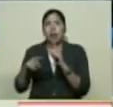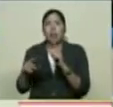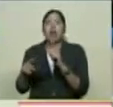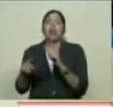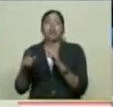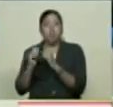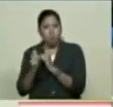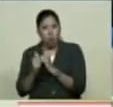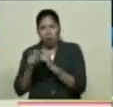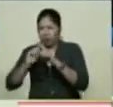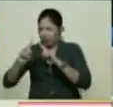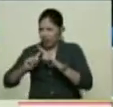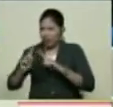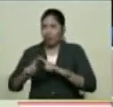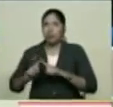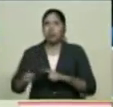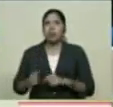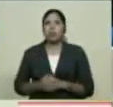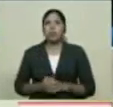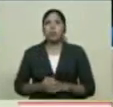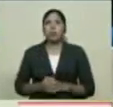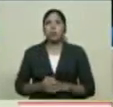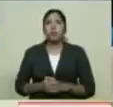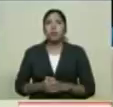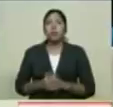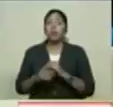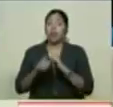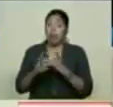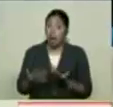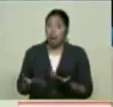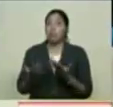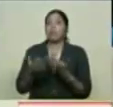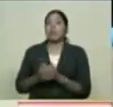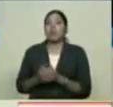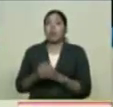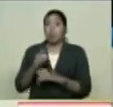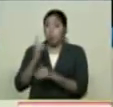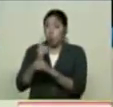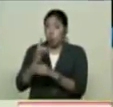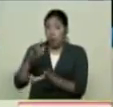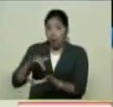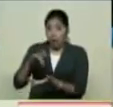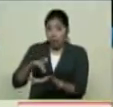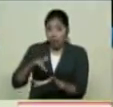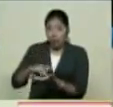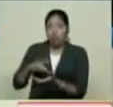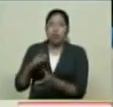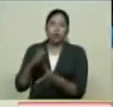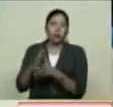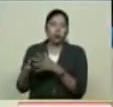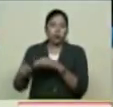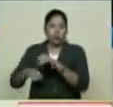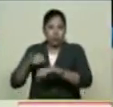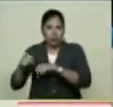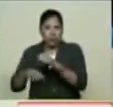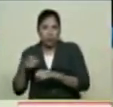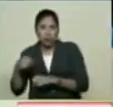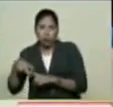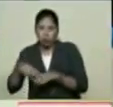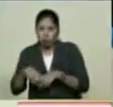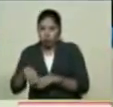Surge Este Como una iniciativa De tener actividades Que llamaran pues la atención De